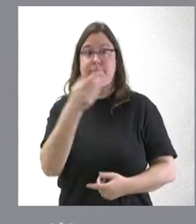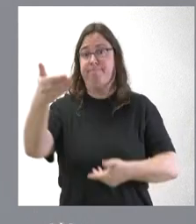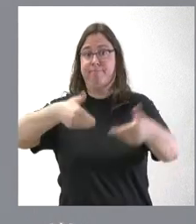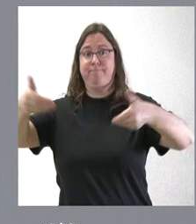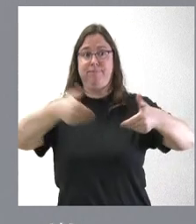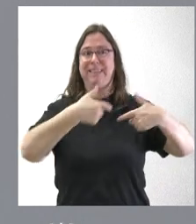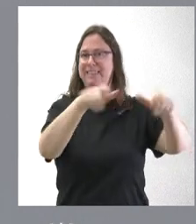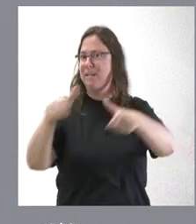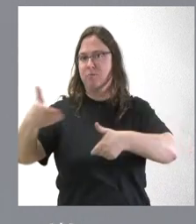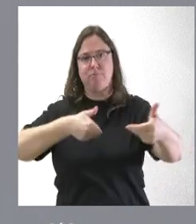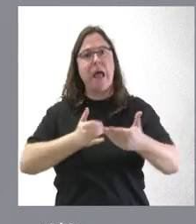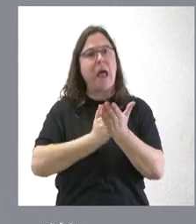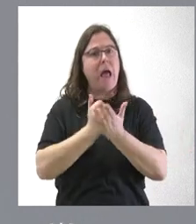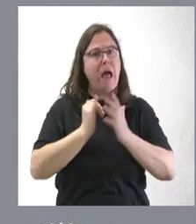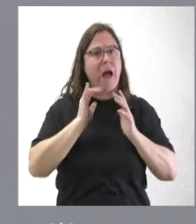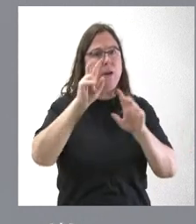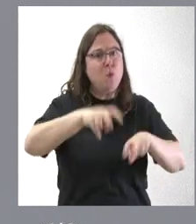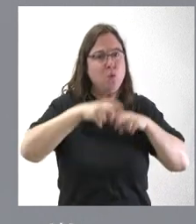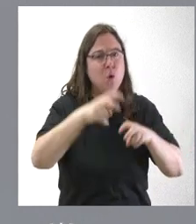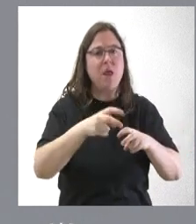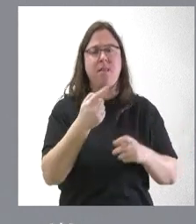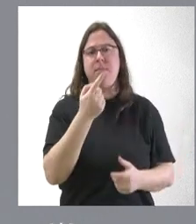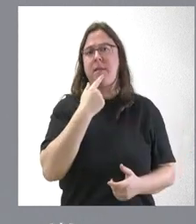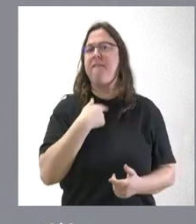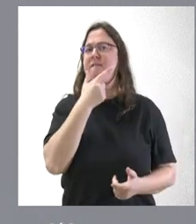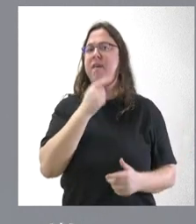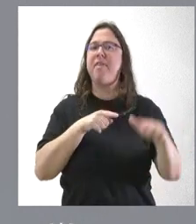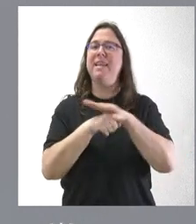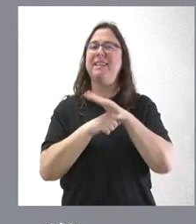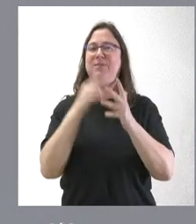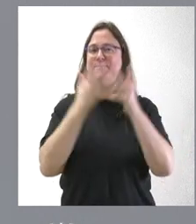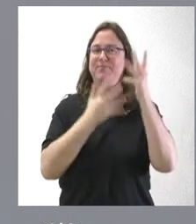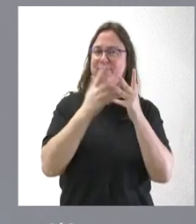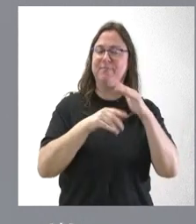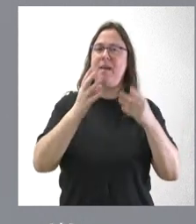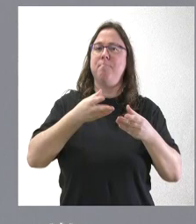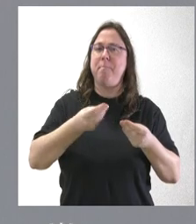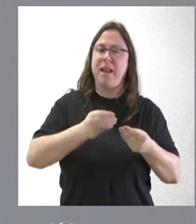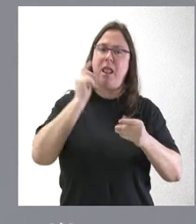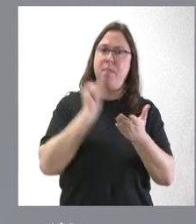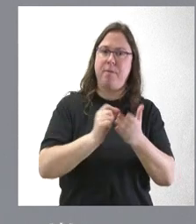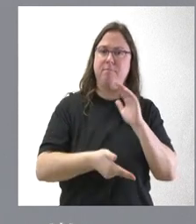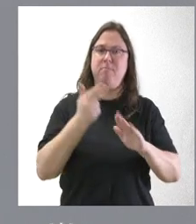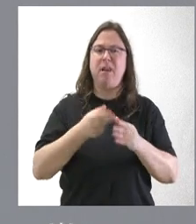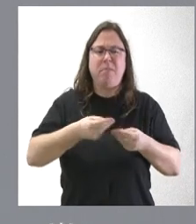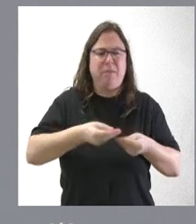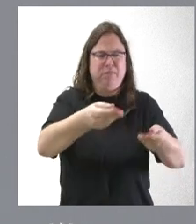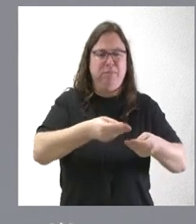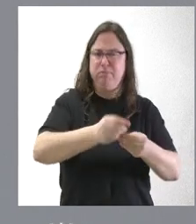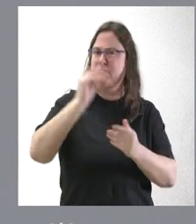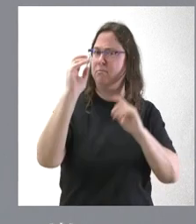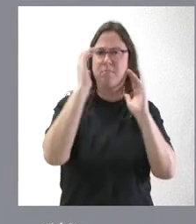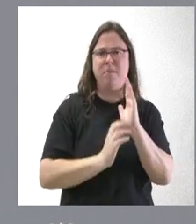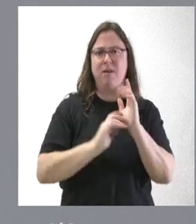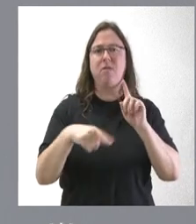todos los sectores y los agricultores, que se facilite la tramitación administrativa, que se reduzcan burocracias, que se